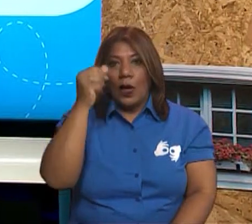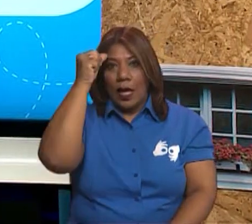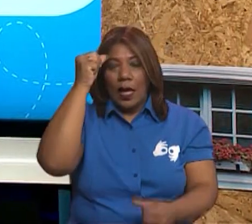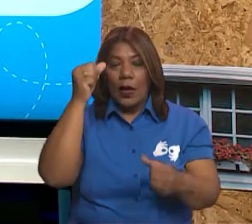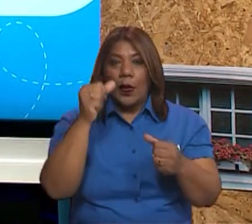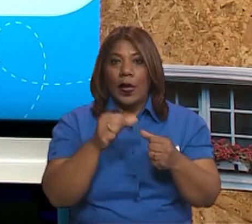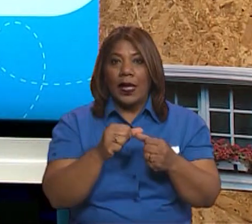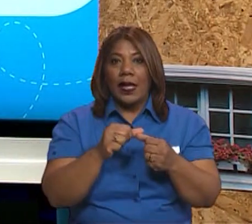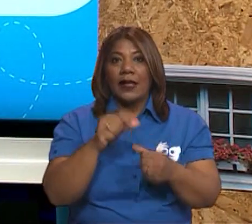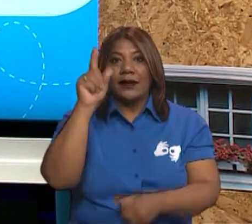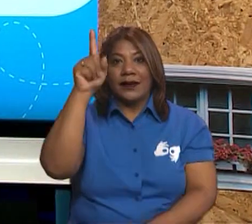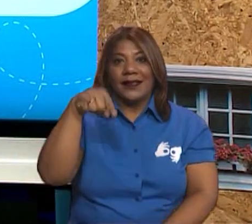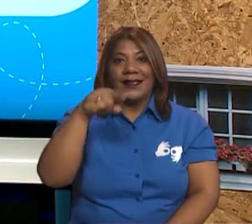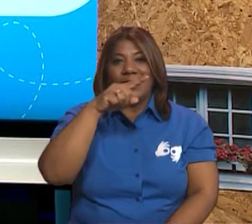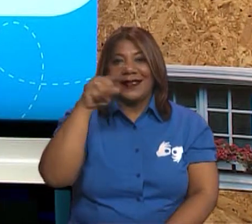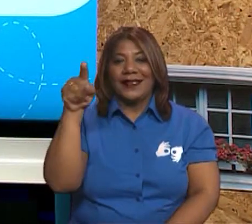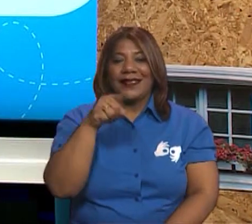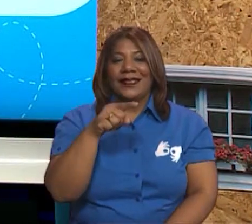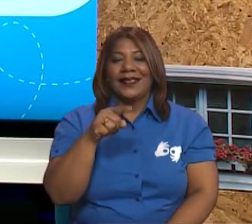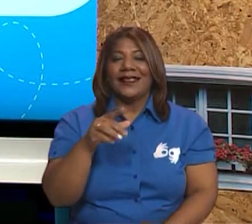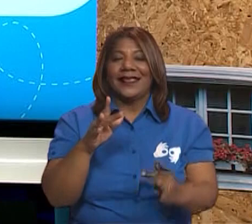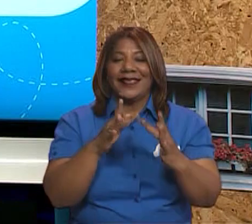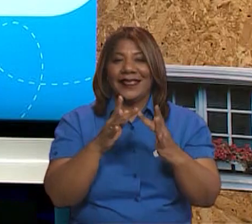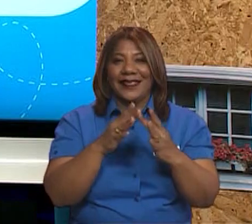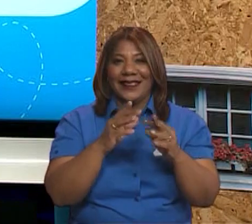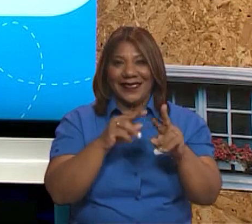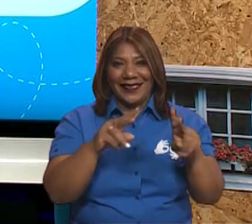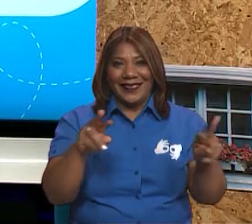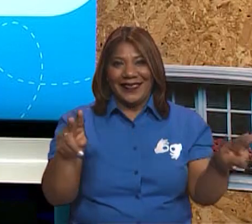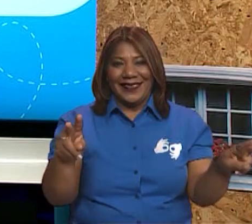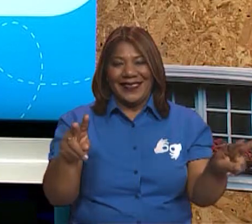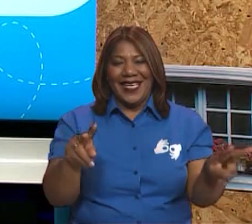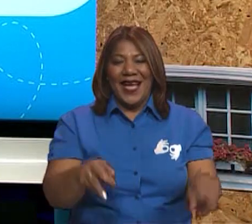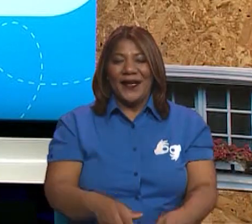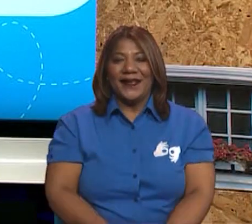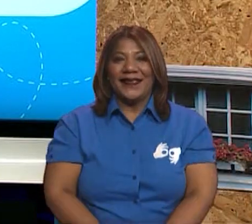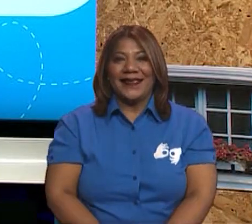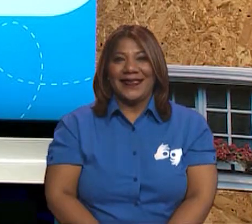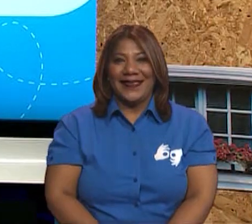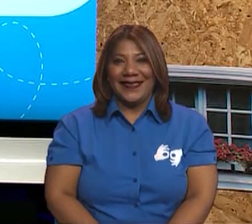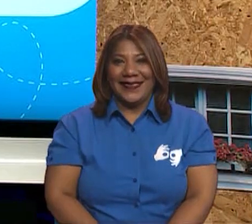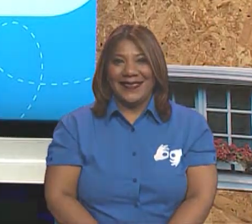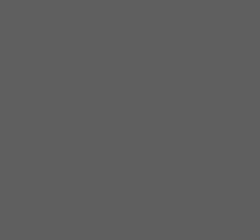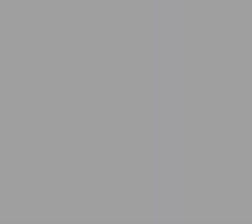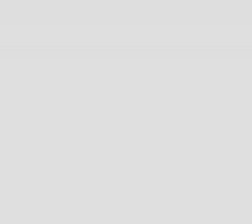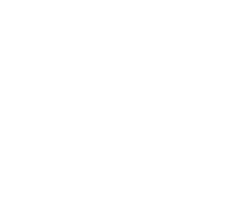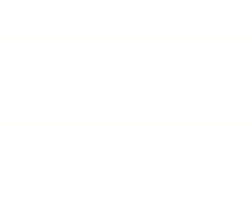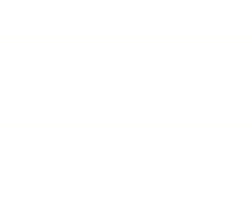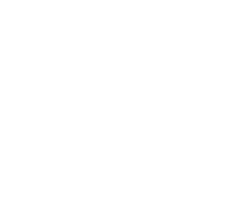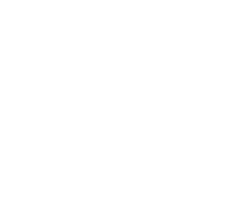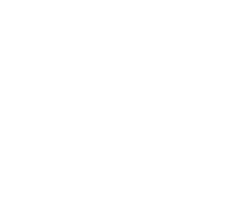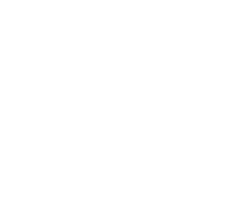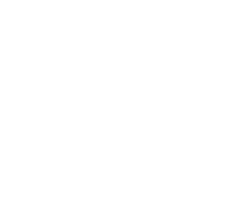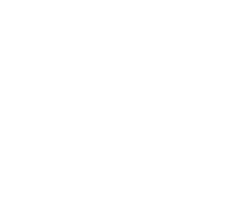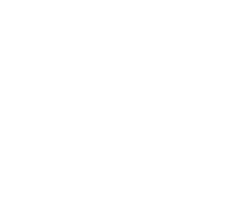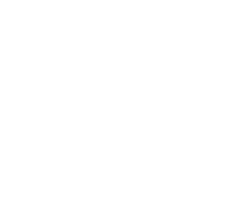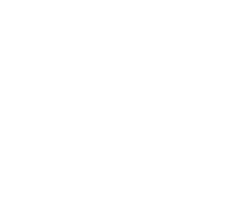recuerden, chicos, que la estrella se conecta con la diversidad. Vamos a hacer esto. ¡Gracias!